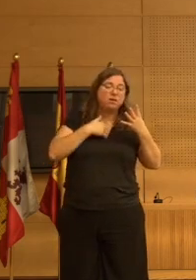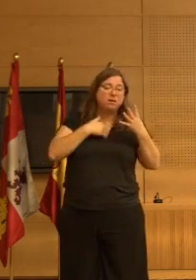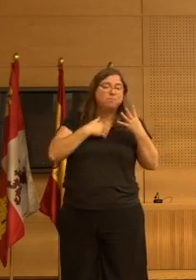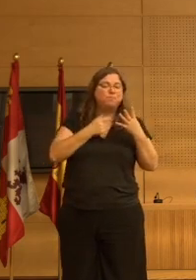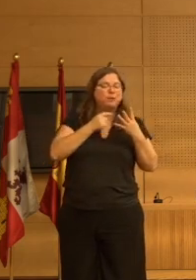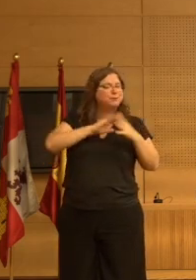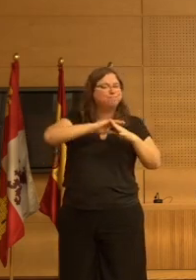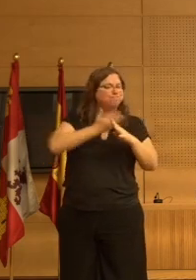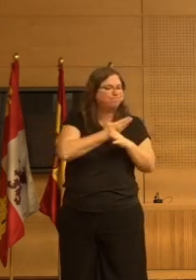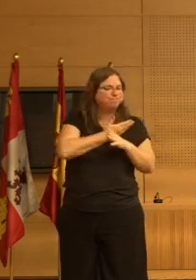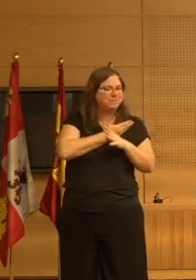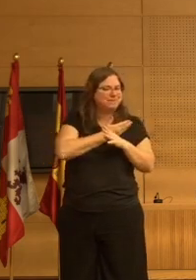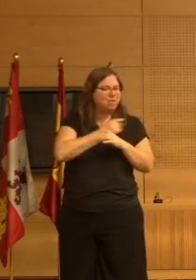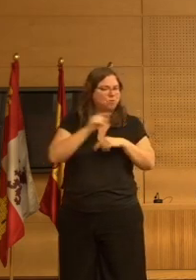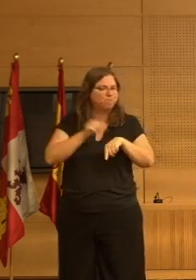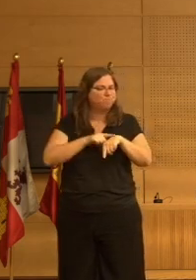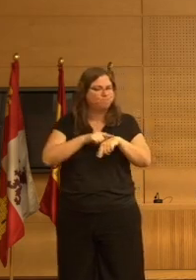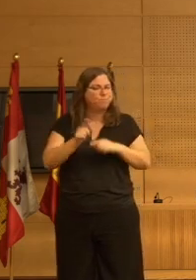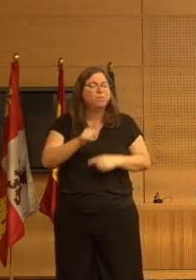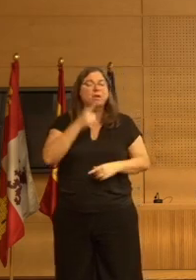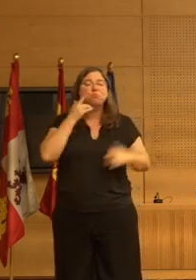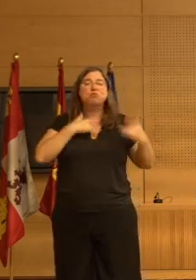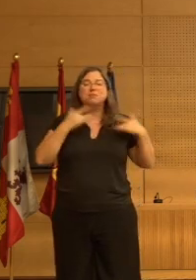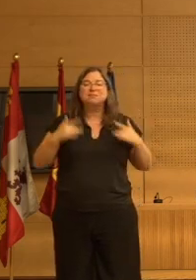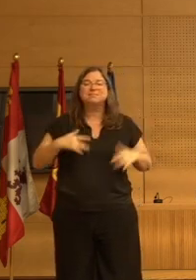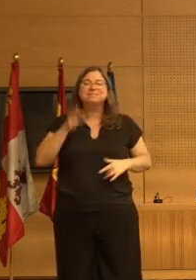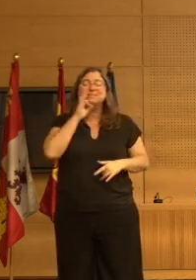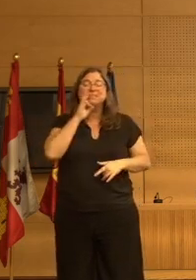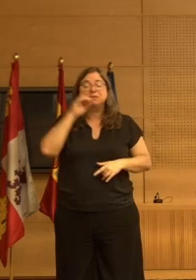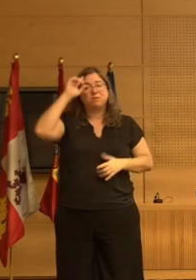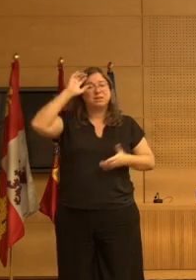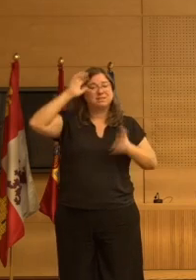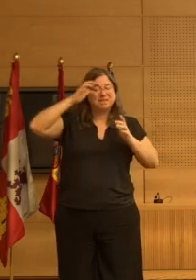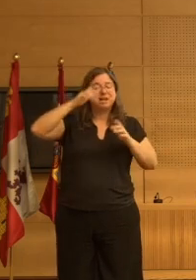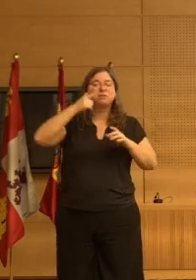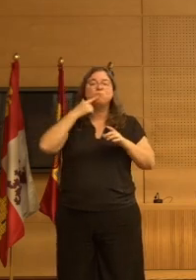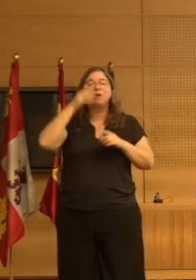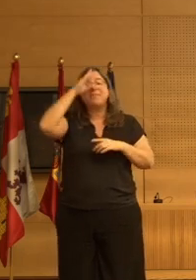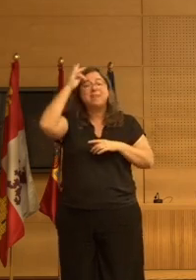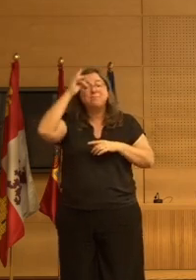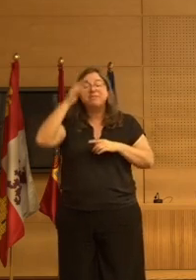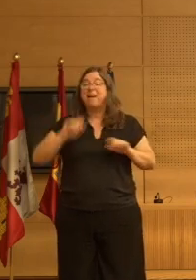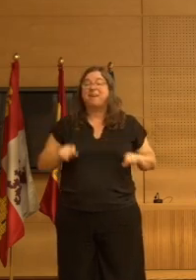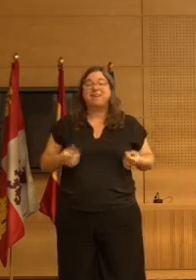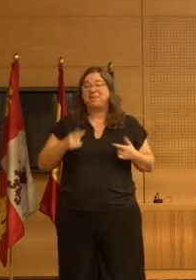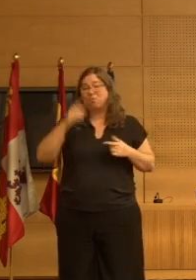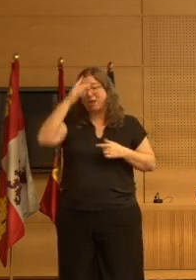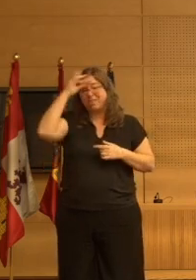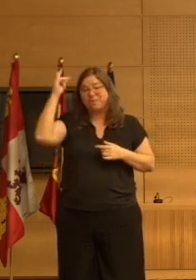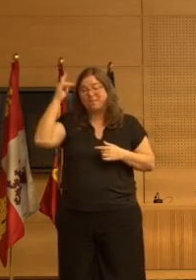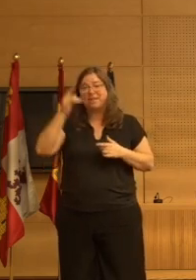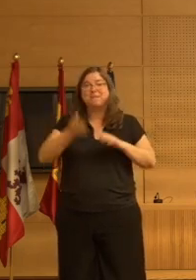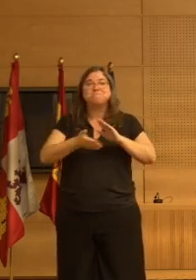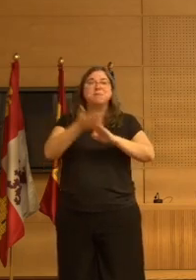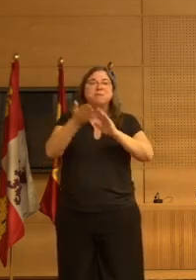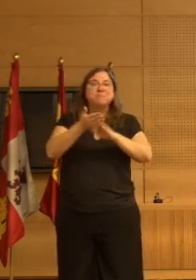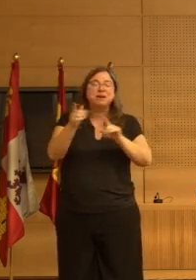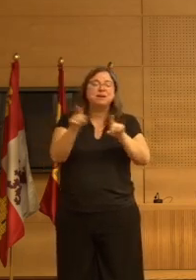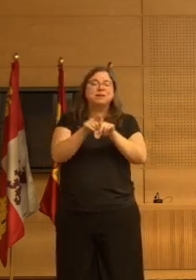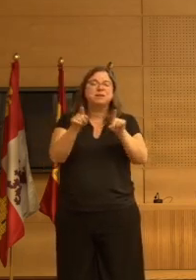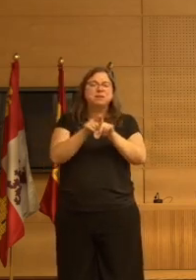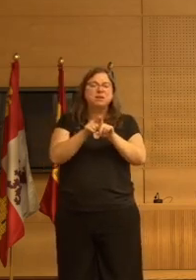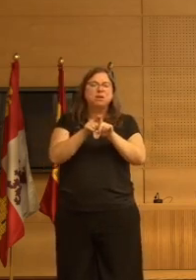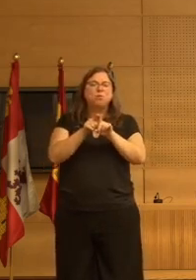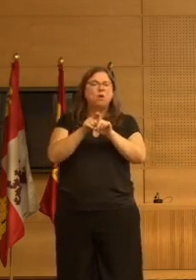eficacia pero ya ha pasado un determinado tiempo puesto que los síndromes neuropsiquiátricos en demencia por su curso natural la demencia tiende a aumentar la